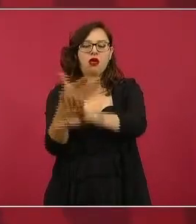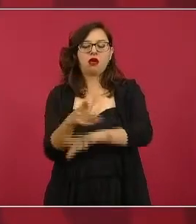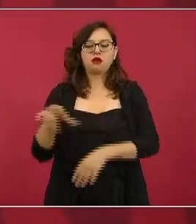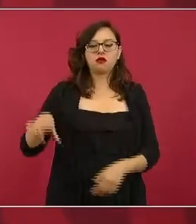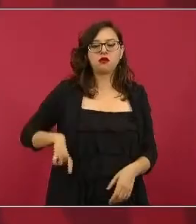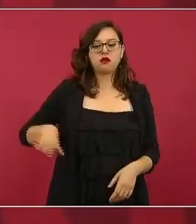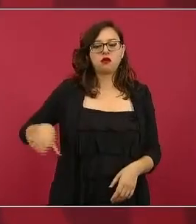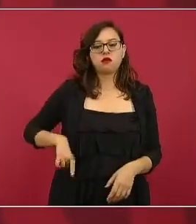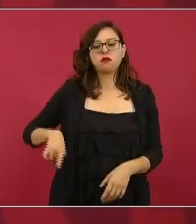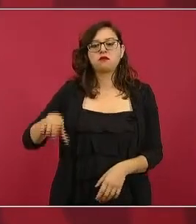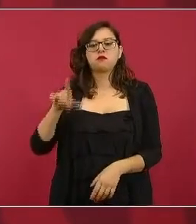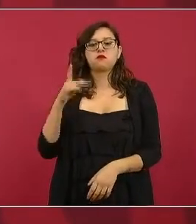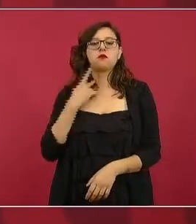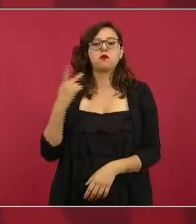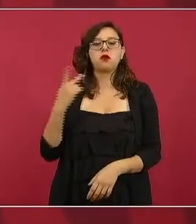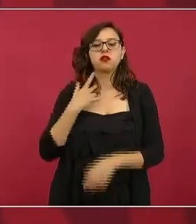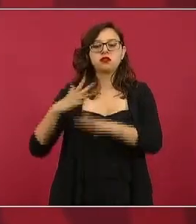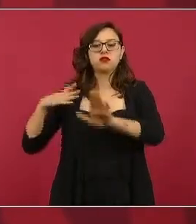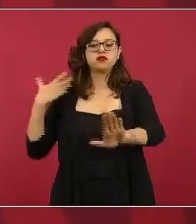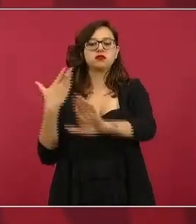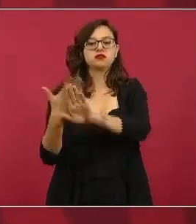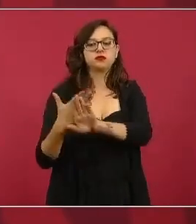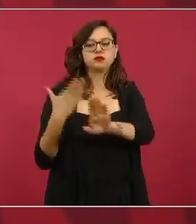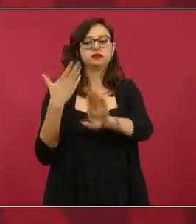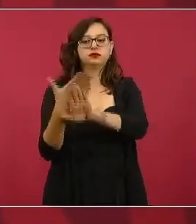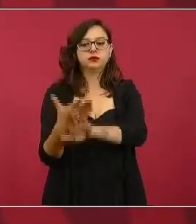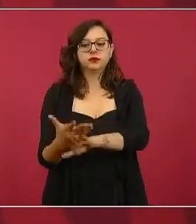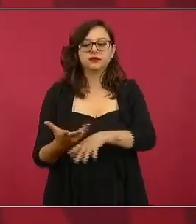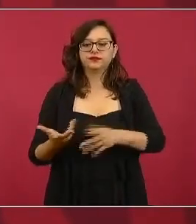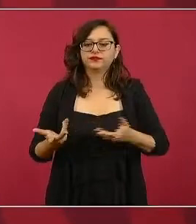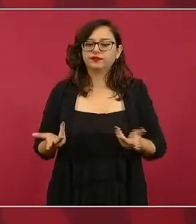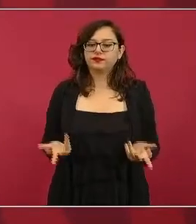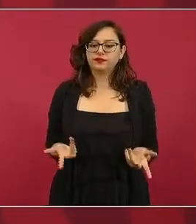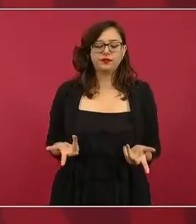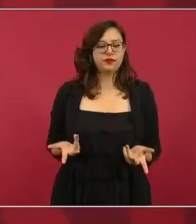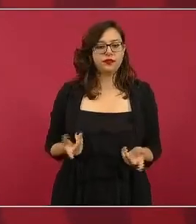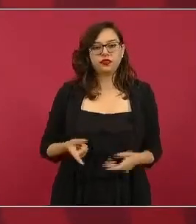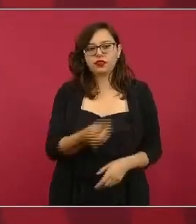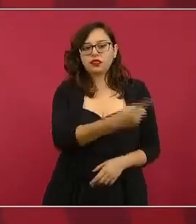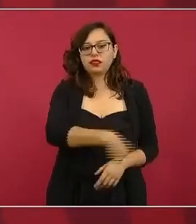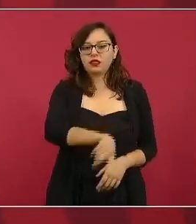grupos con otros fines